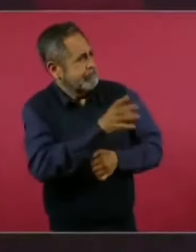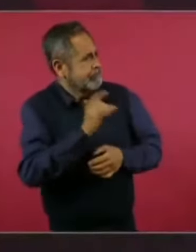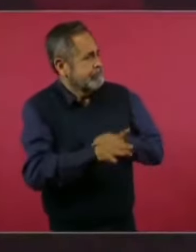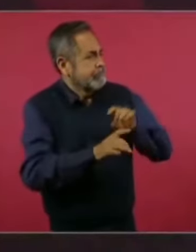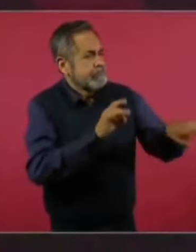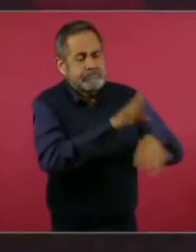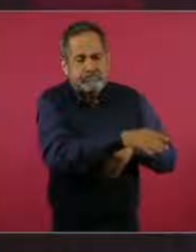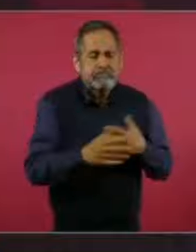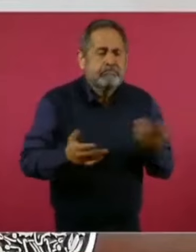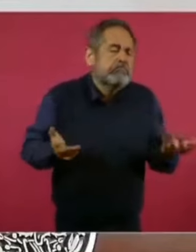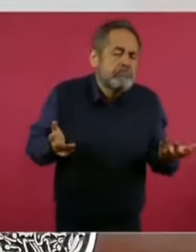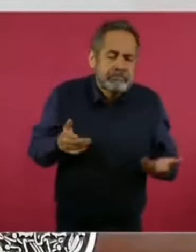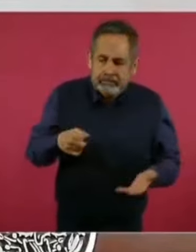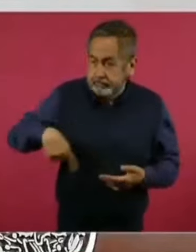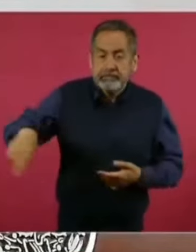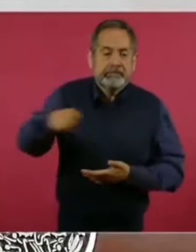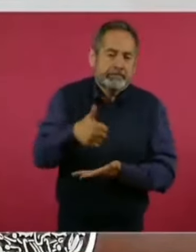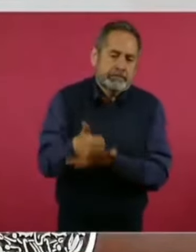ayudan muchísimo,